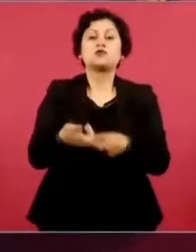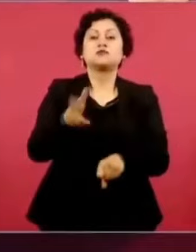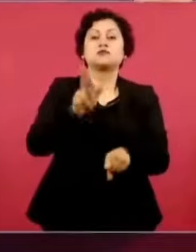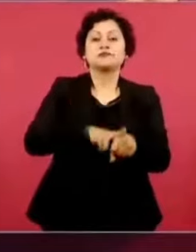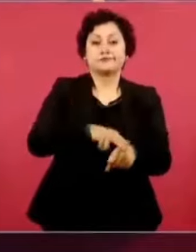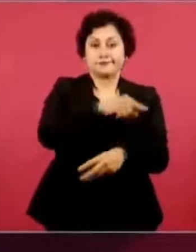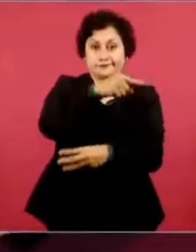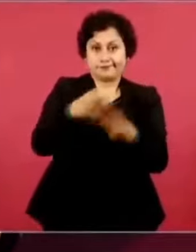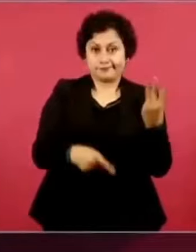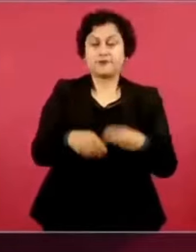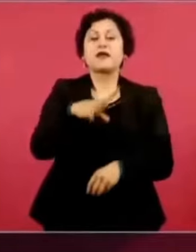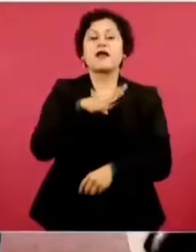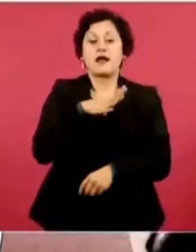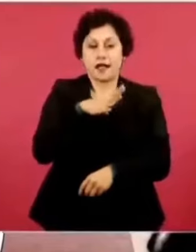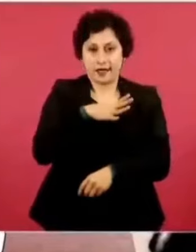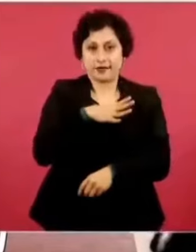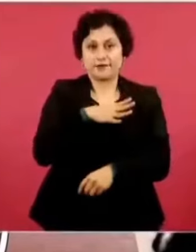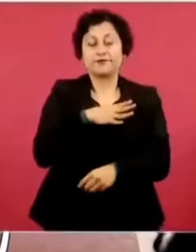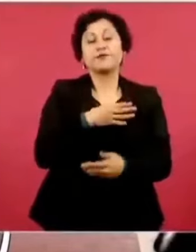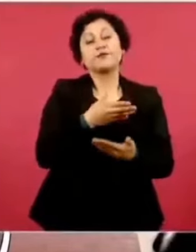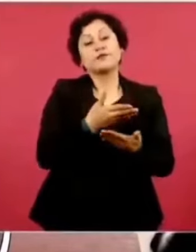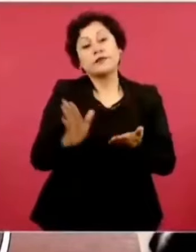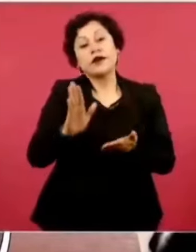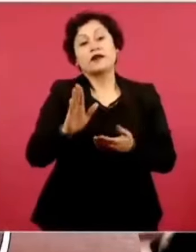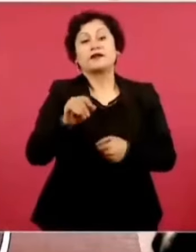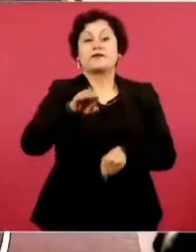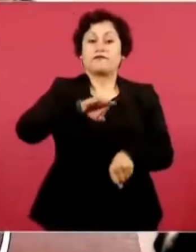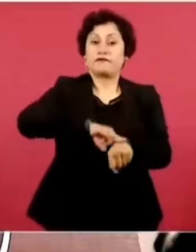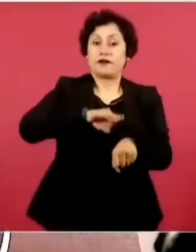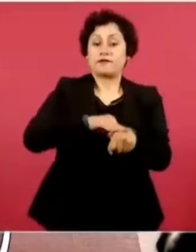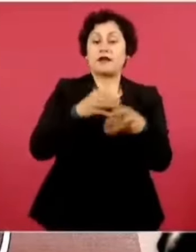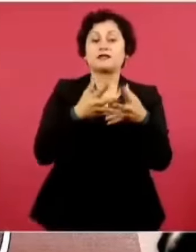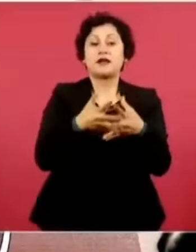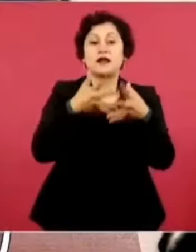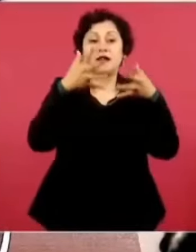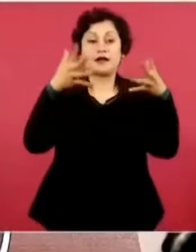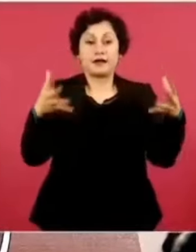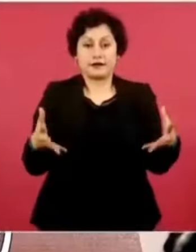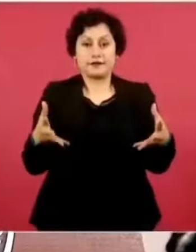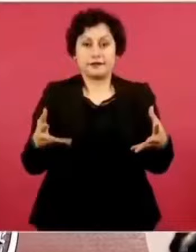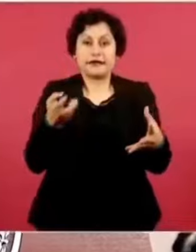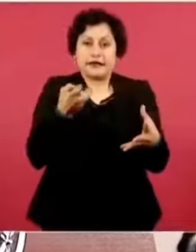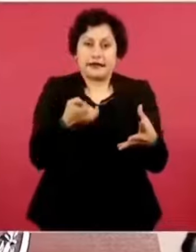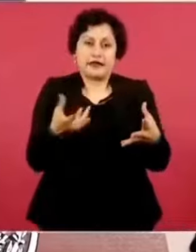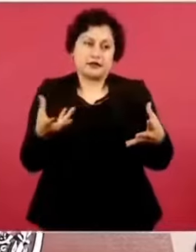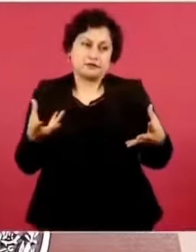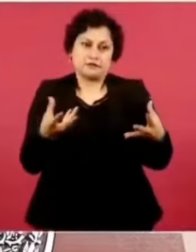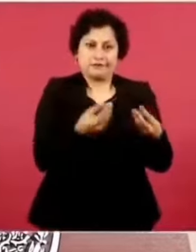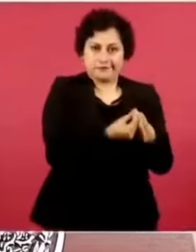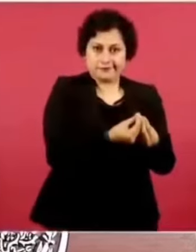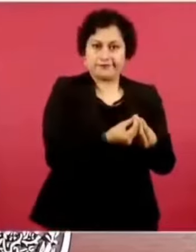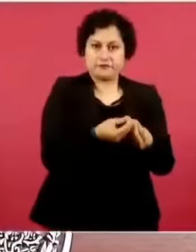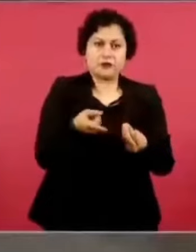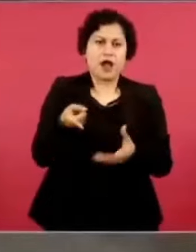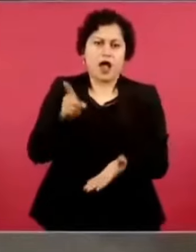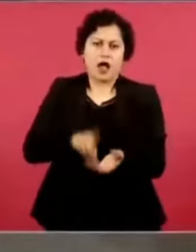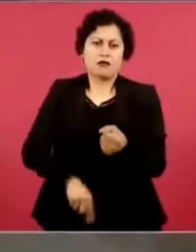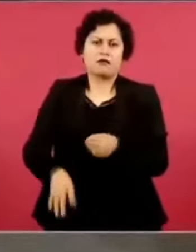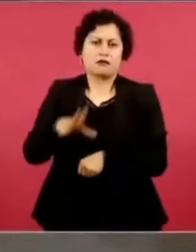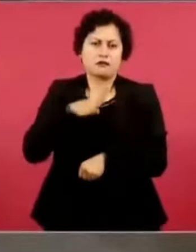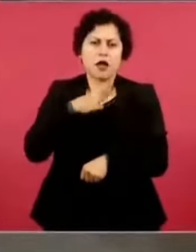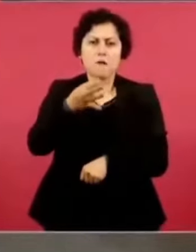la mega farmacia, que es complementaria, también están todos los medicamentos